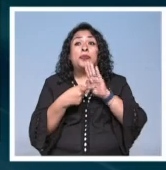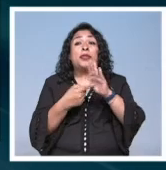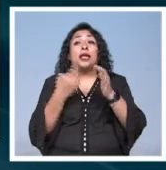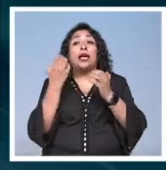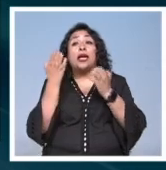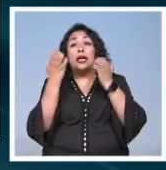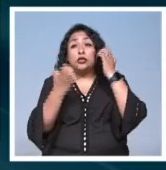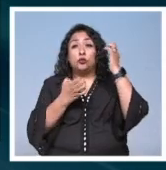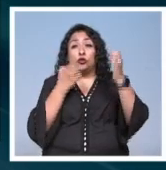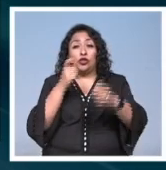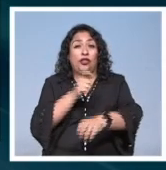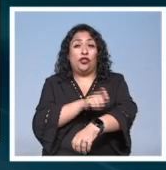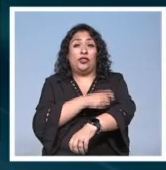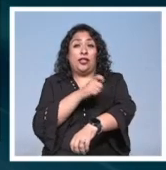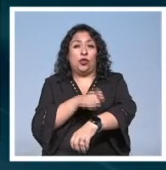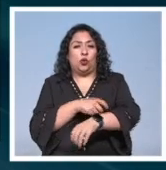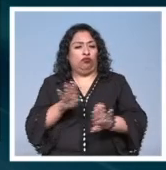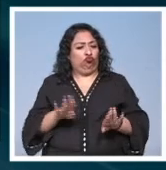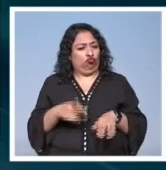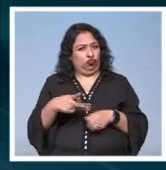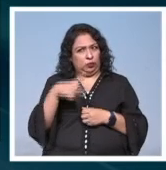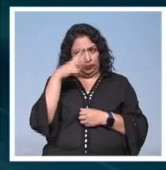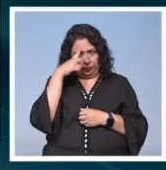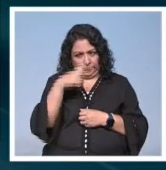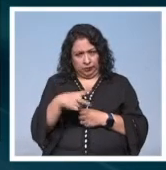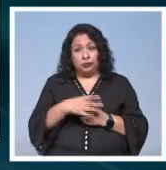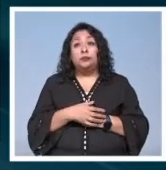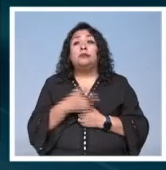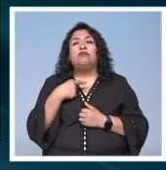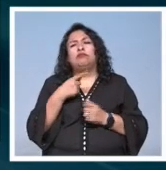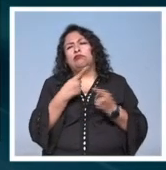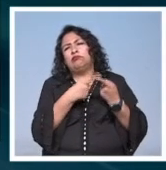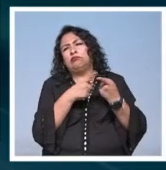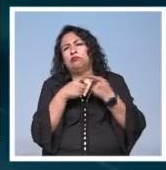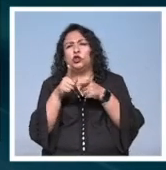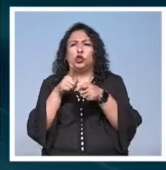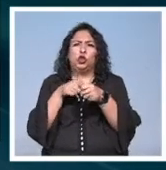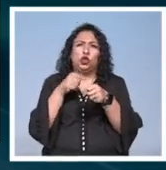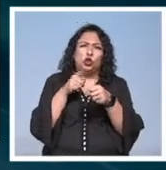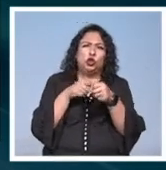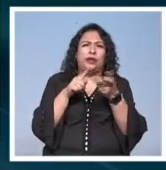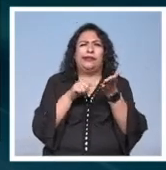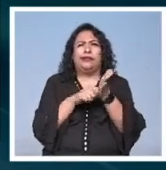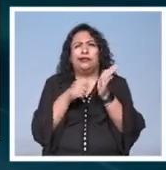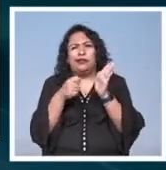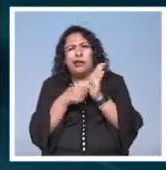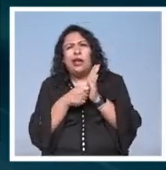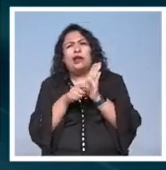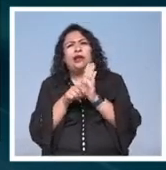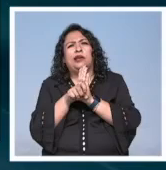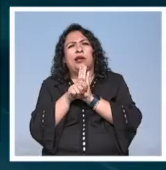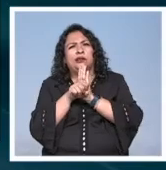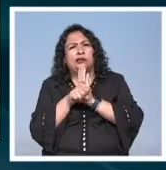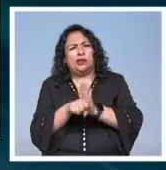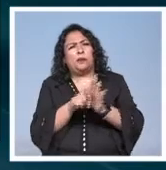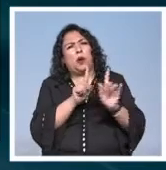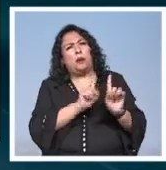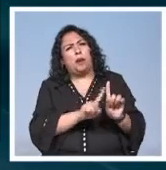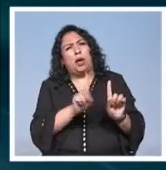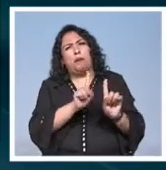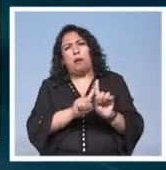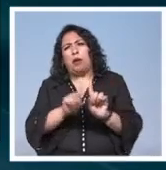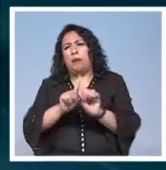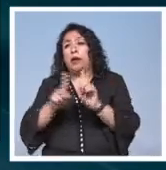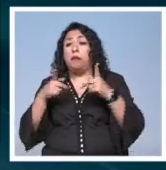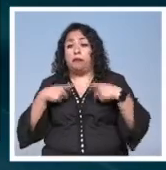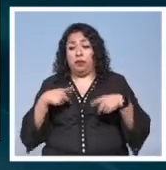la exposición Tatuaje estilo mexicano un mosaico de colores técnicas y símbolos que permitirá